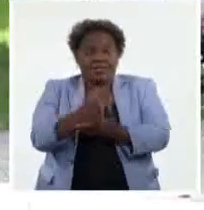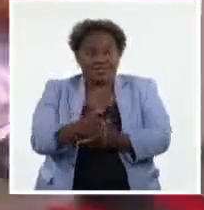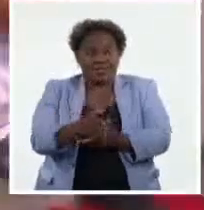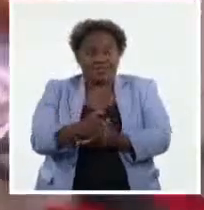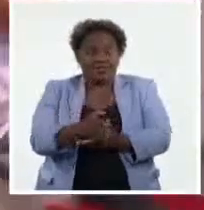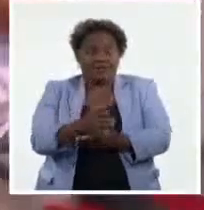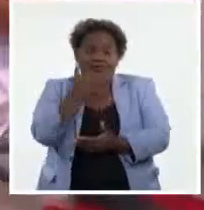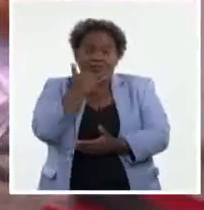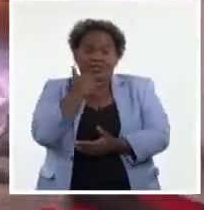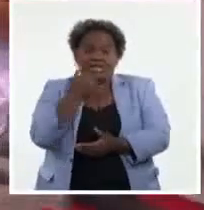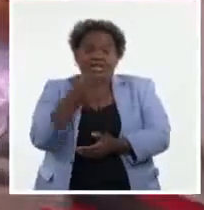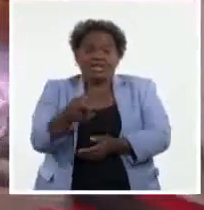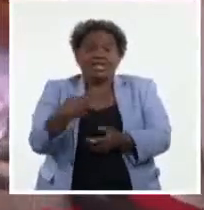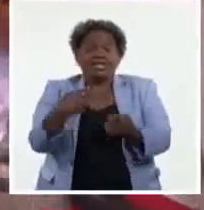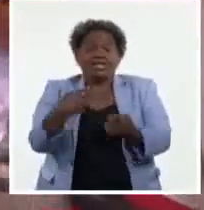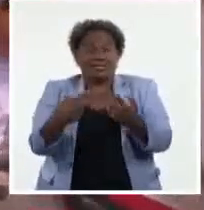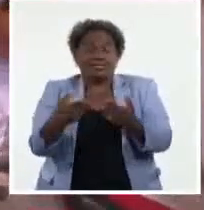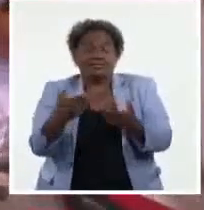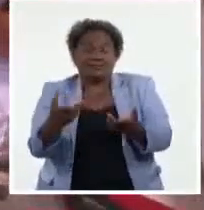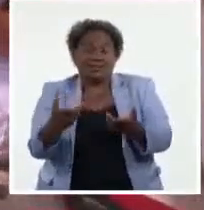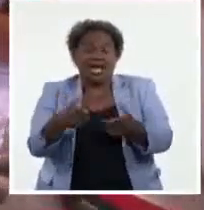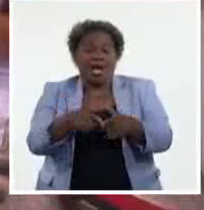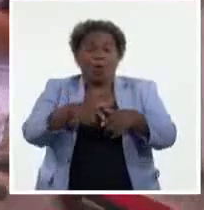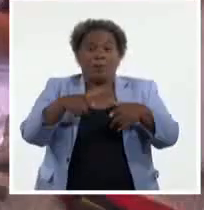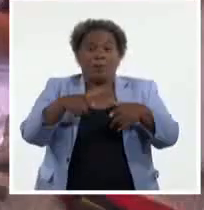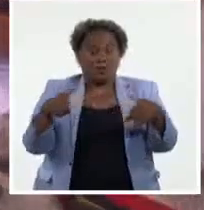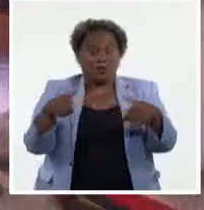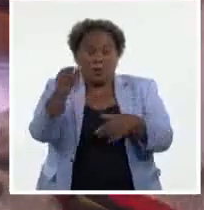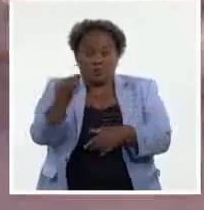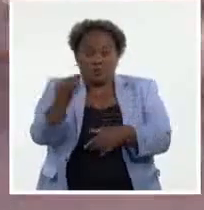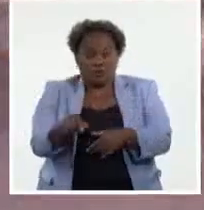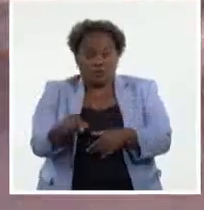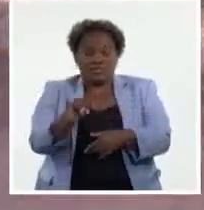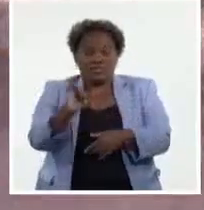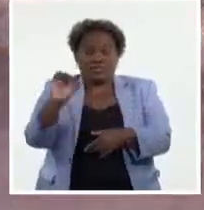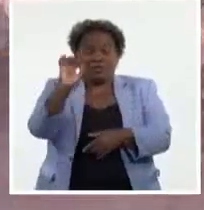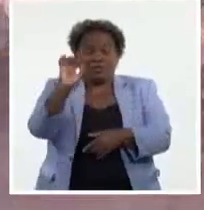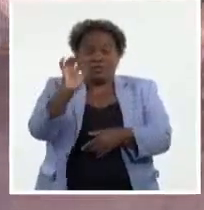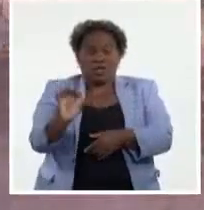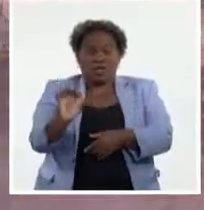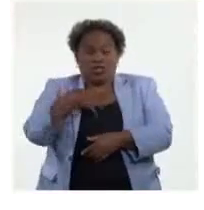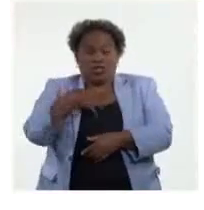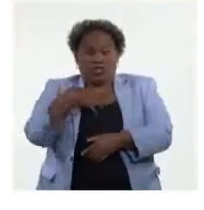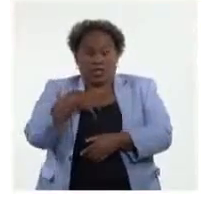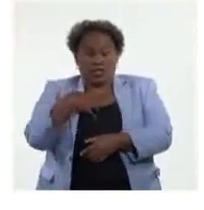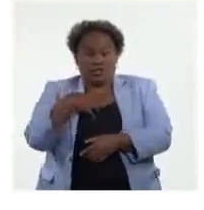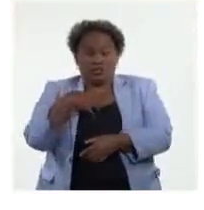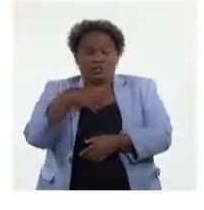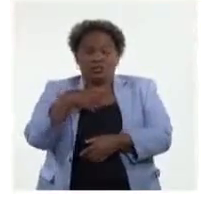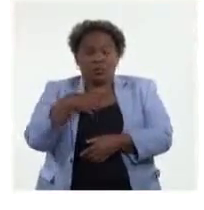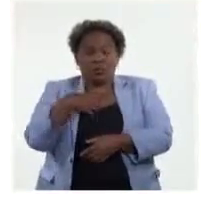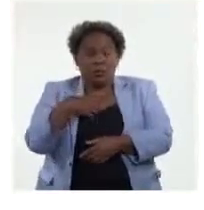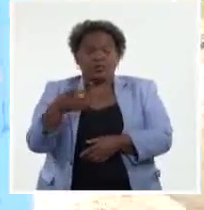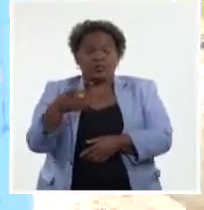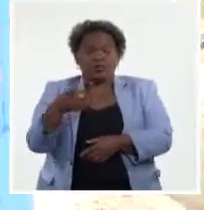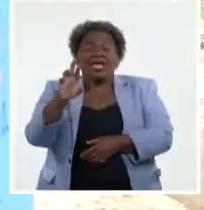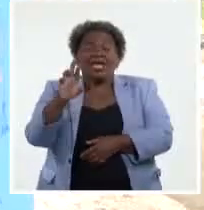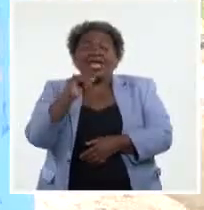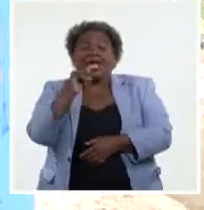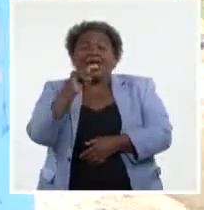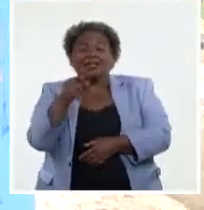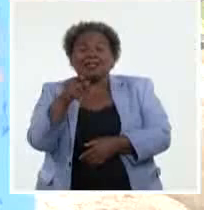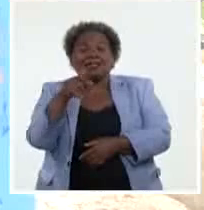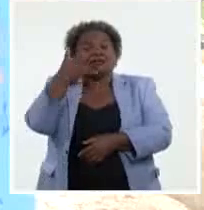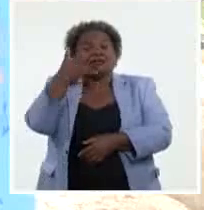en el tráfico, que creció también significativamente en más de un 60%. Es decir, tuvimos un tráfico sobre la red celular que creció un